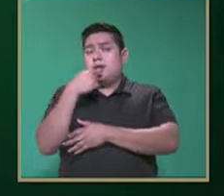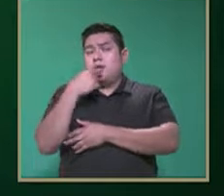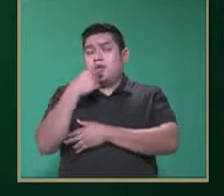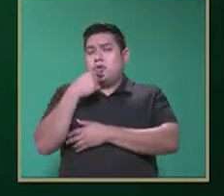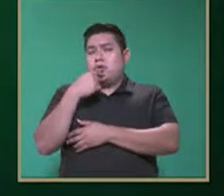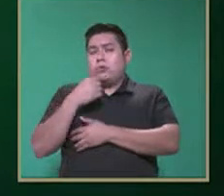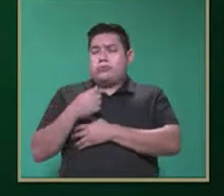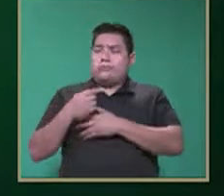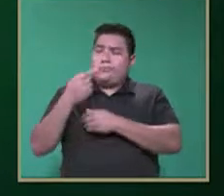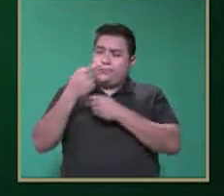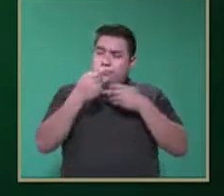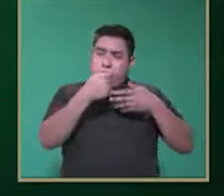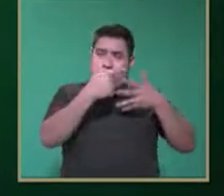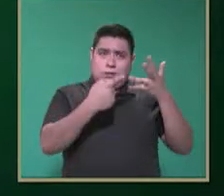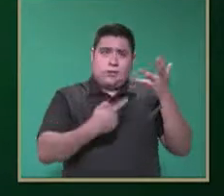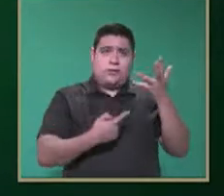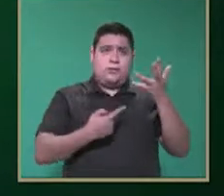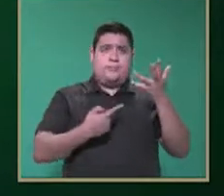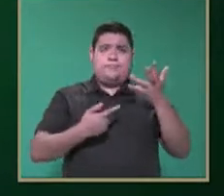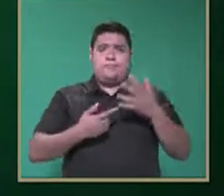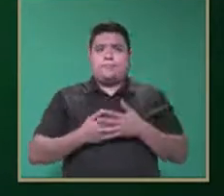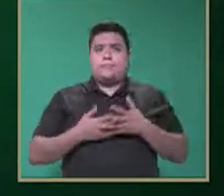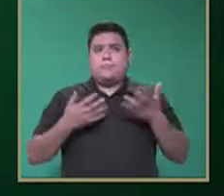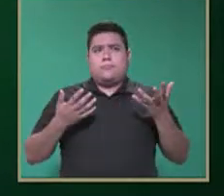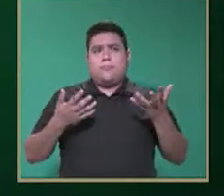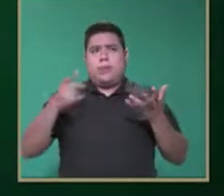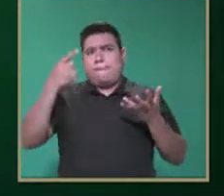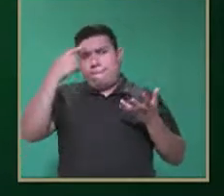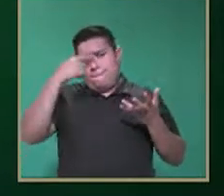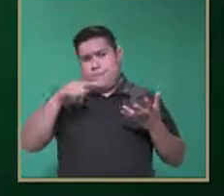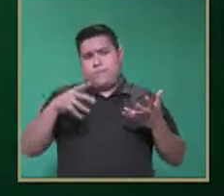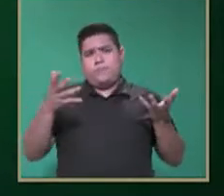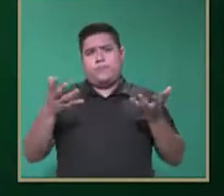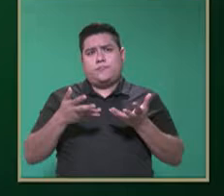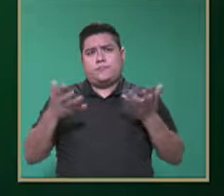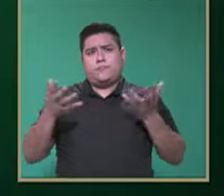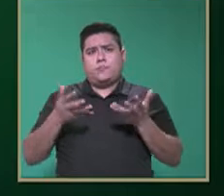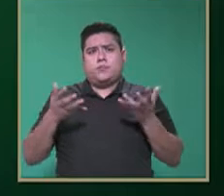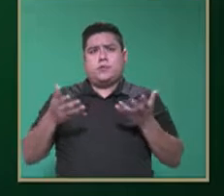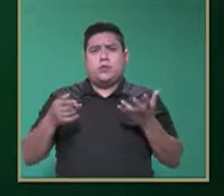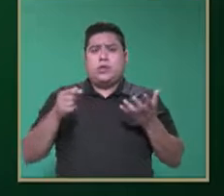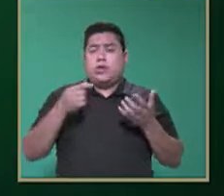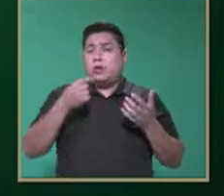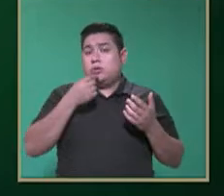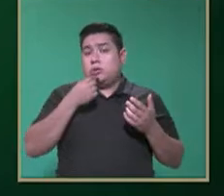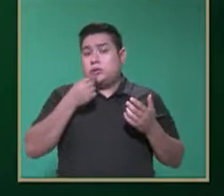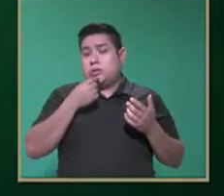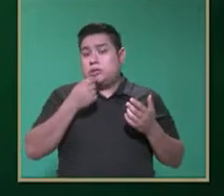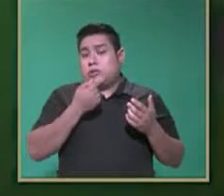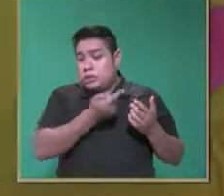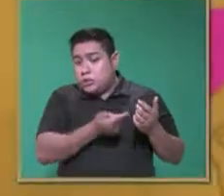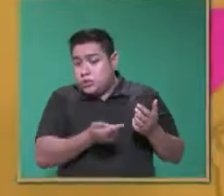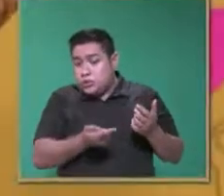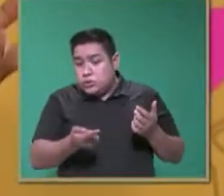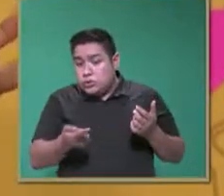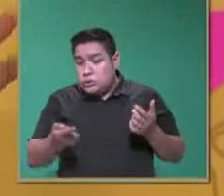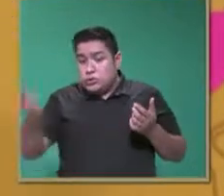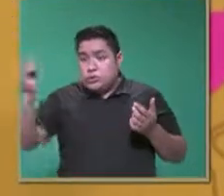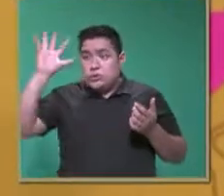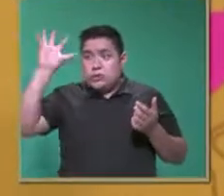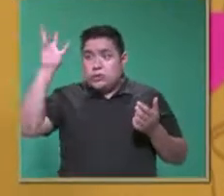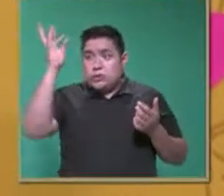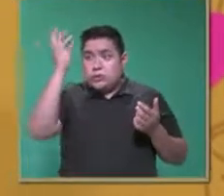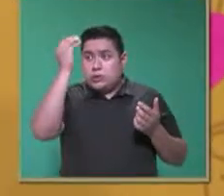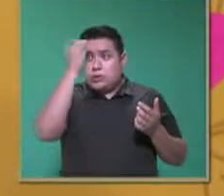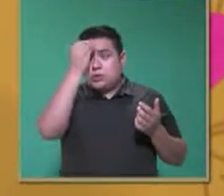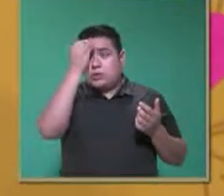estableciendo estas acciones para lograr que ellos, los alumnos en situación de TEAM,